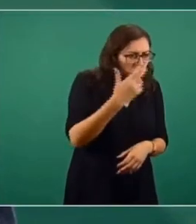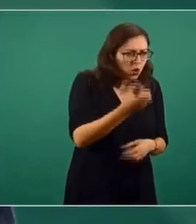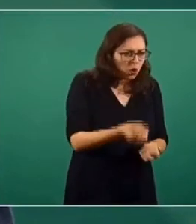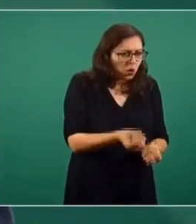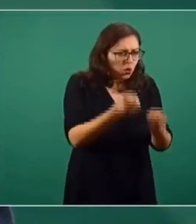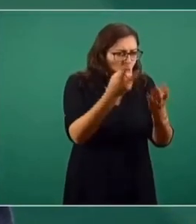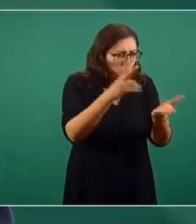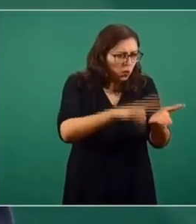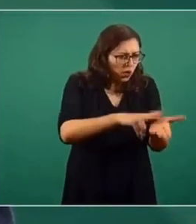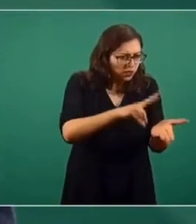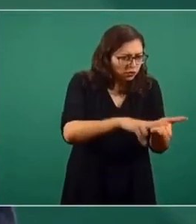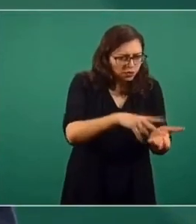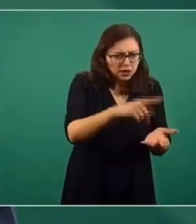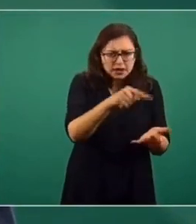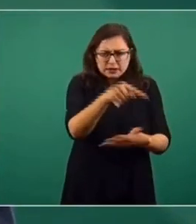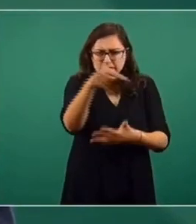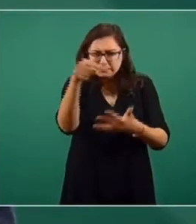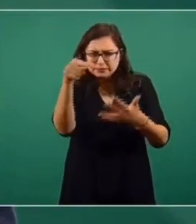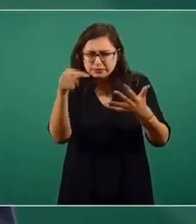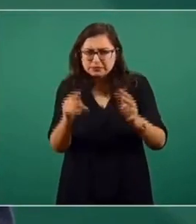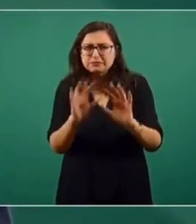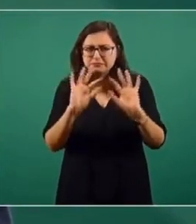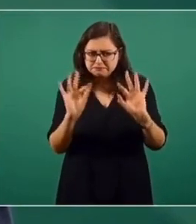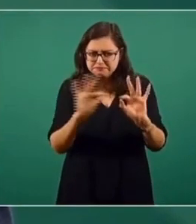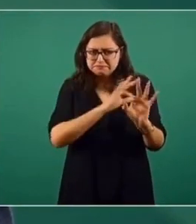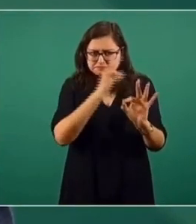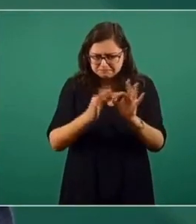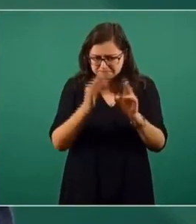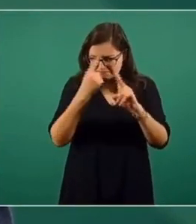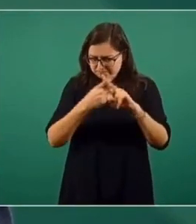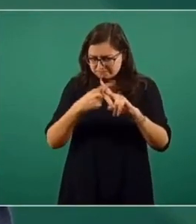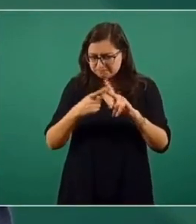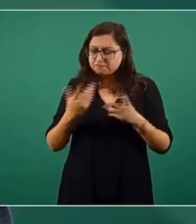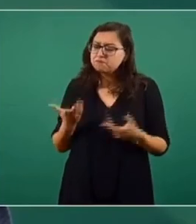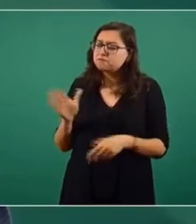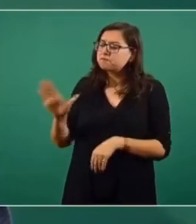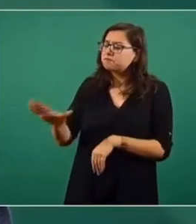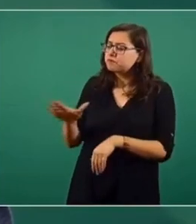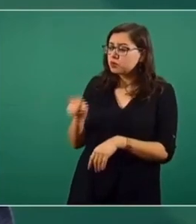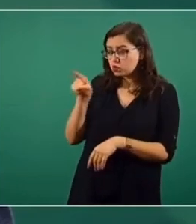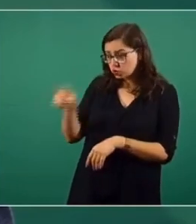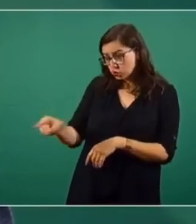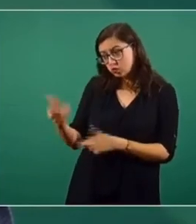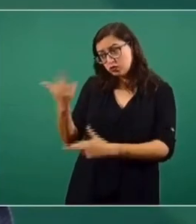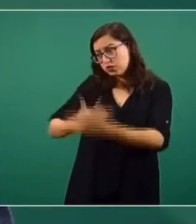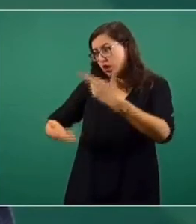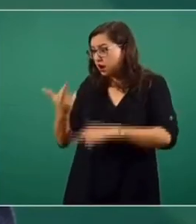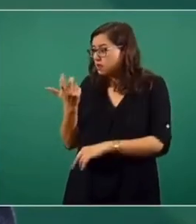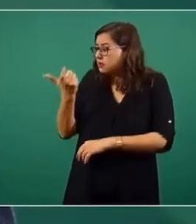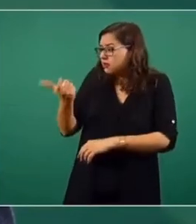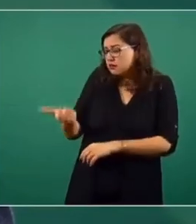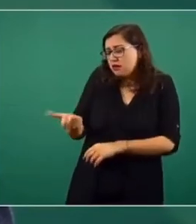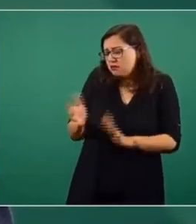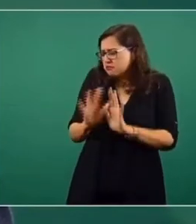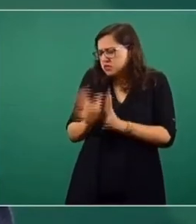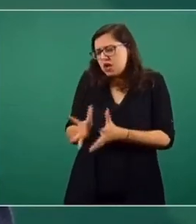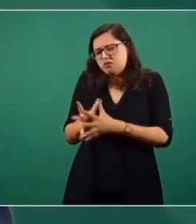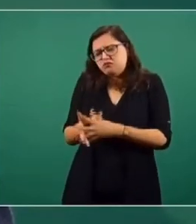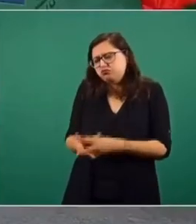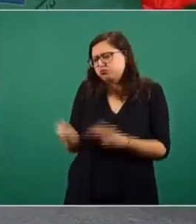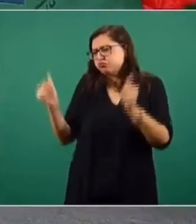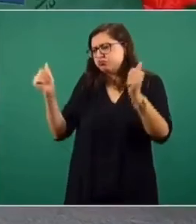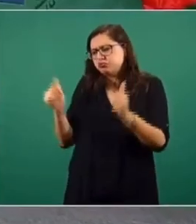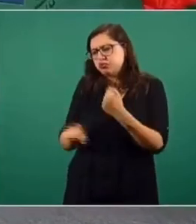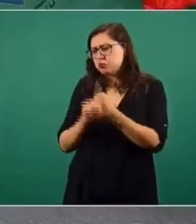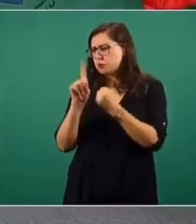cual sí le daría oportunidad de acogerse a la señora Ancira devolviendo precisamente estos